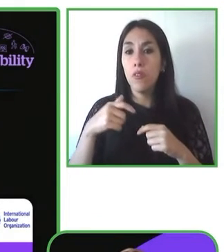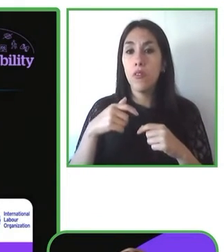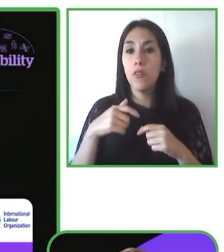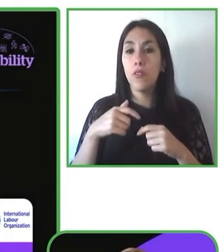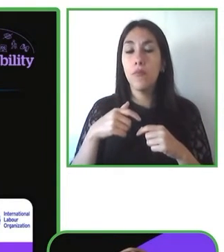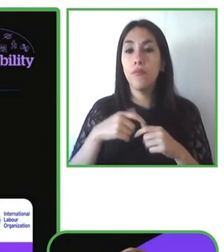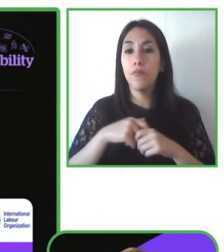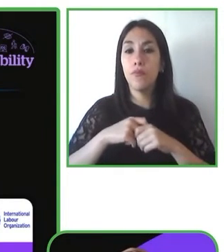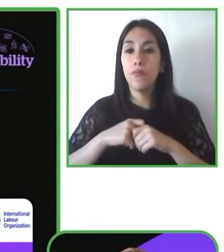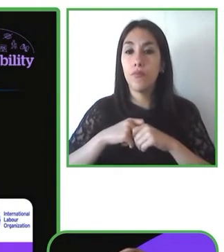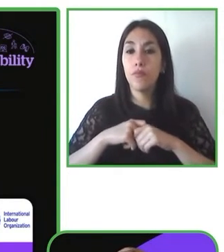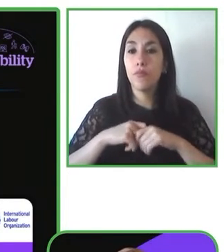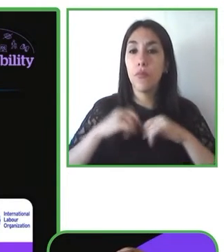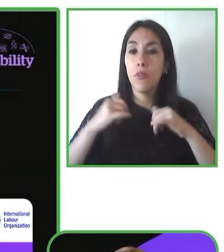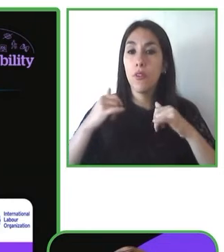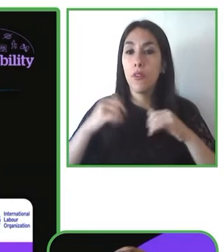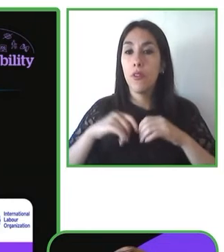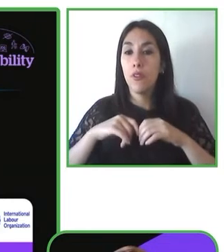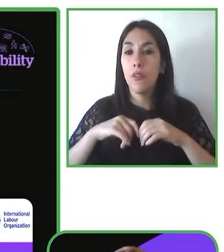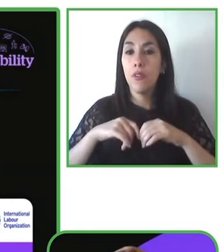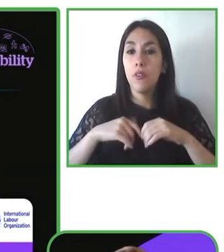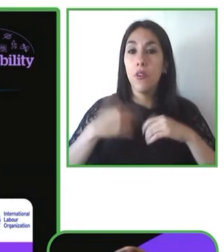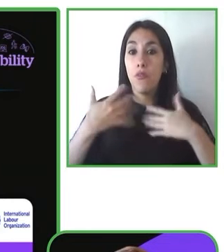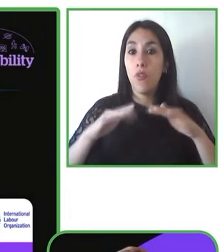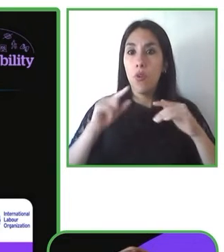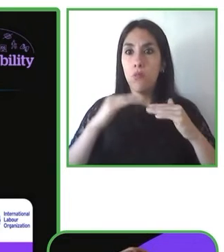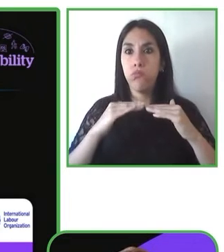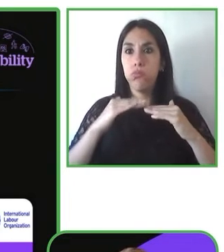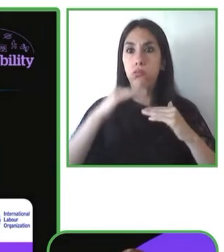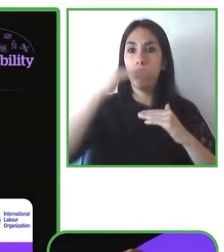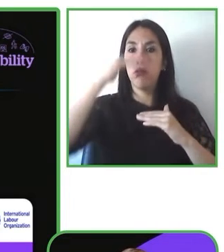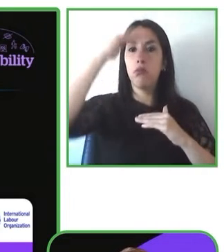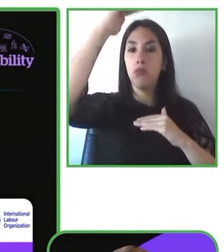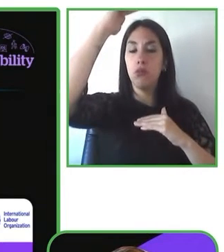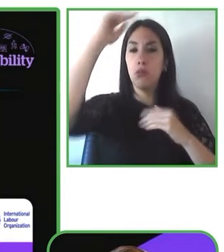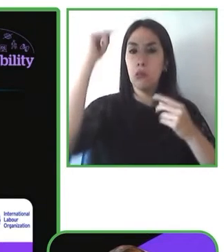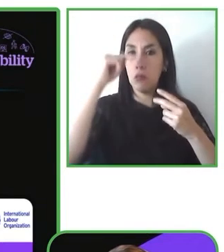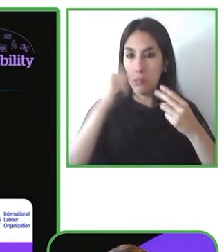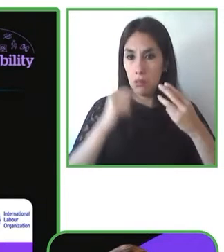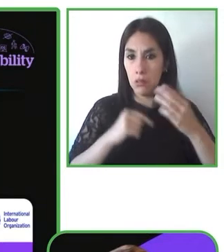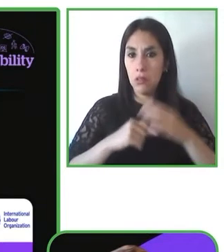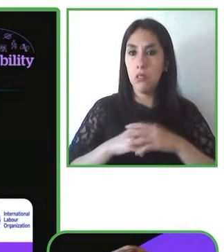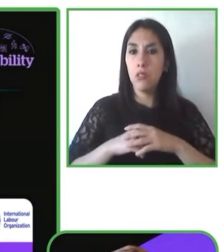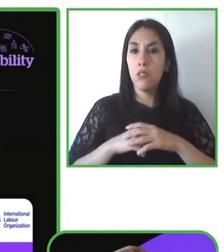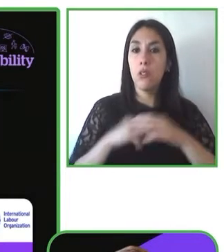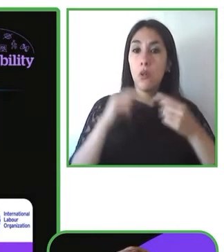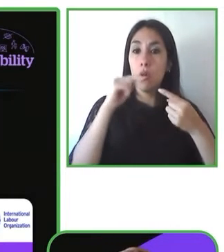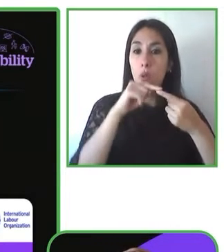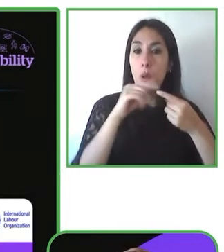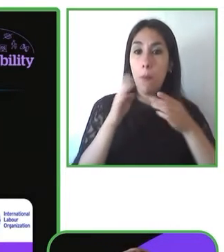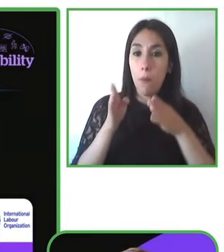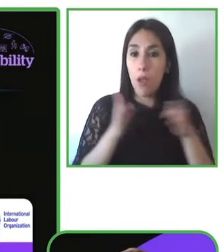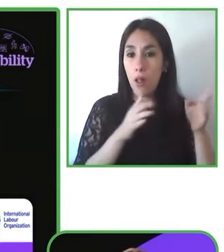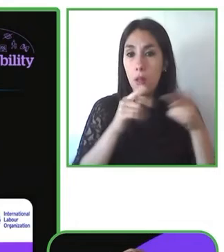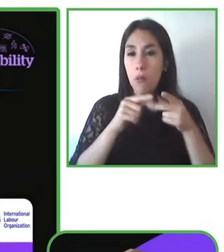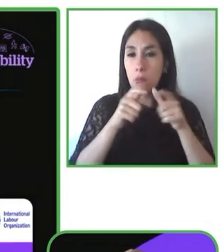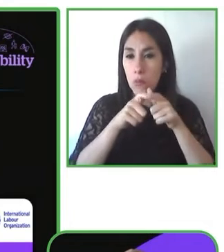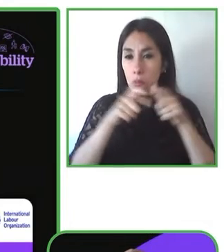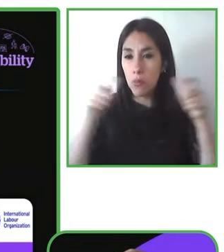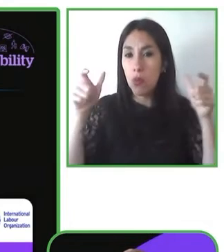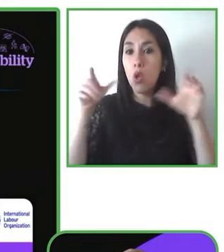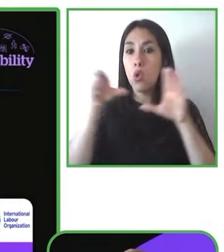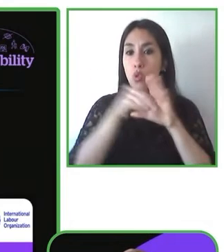tres pilares. El primero, viendo el crecimiento del negocio inclusivo desde nuestros clientes y socios de negocios,